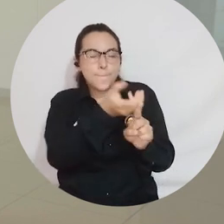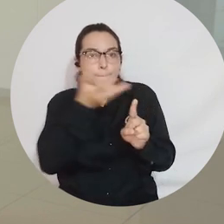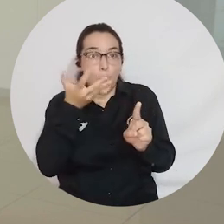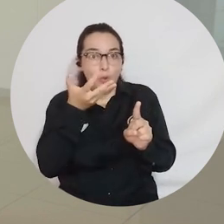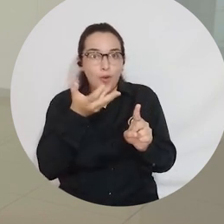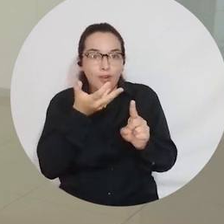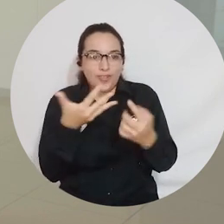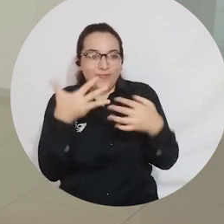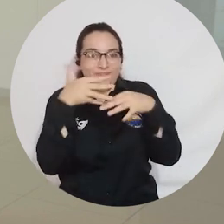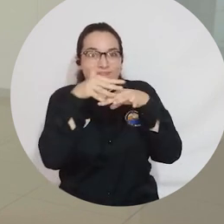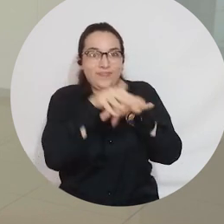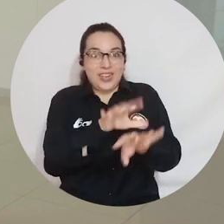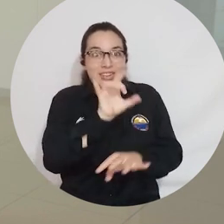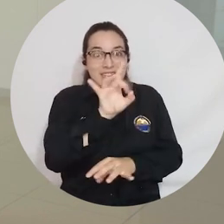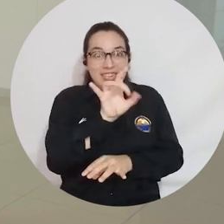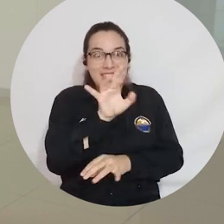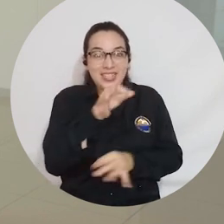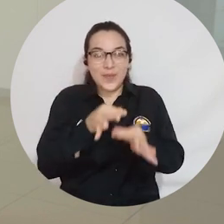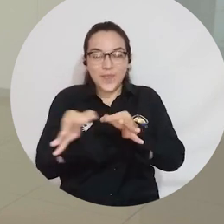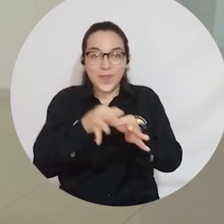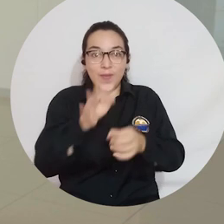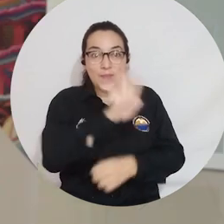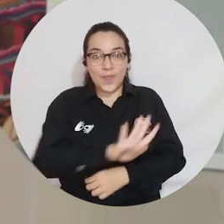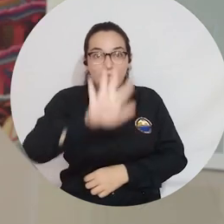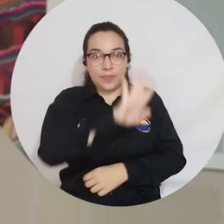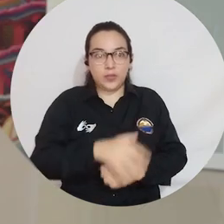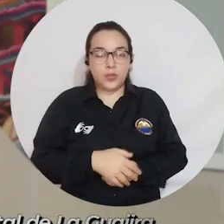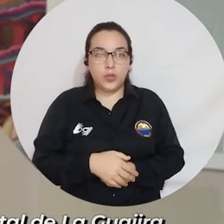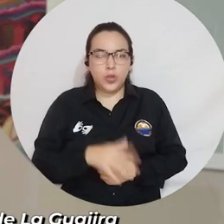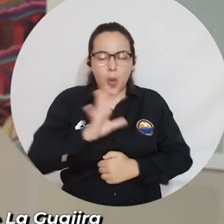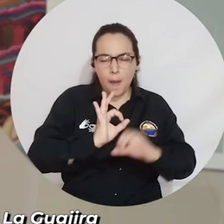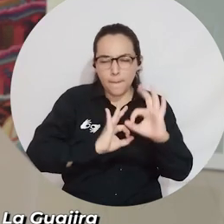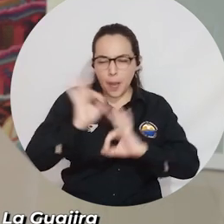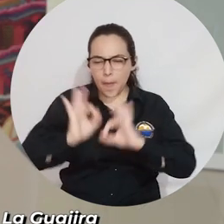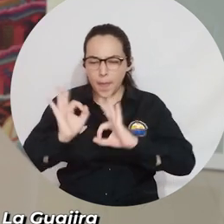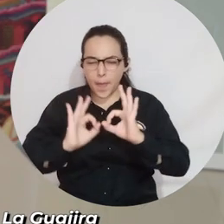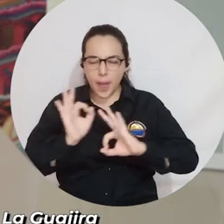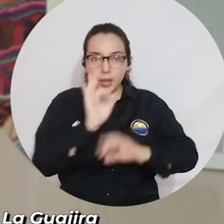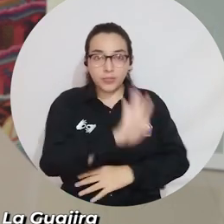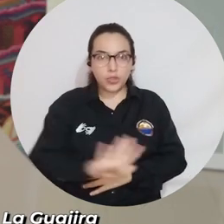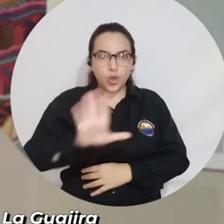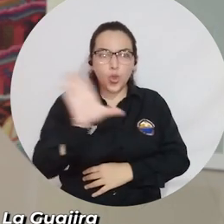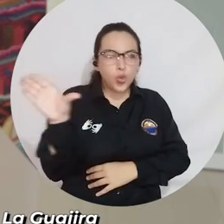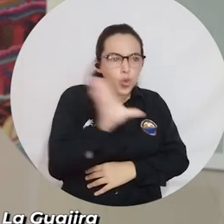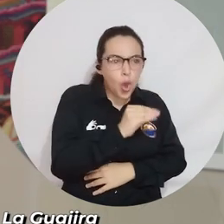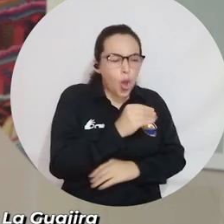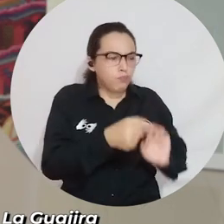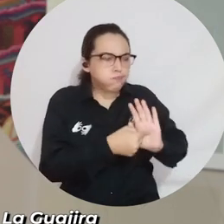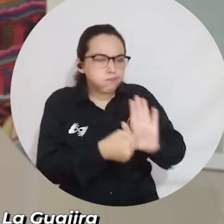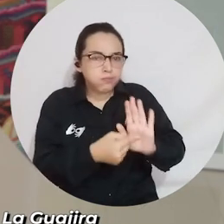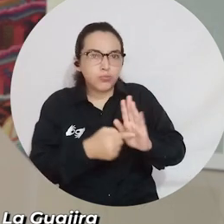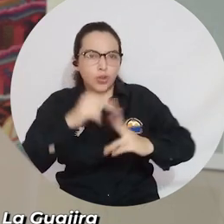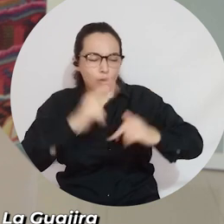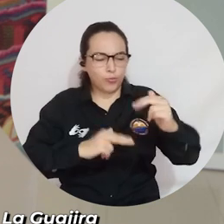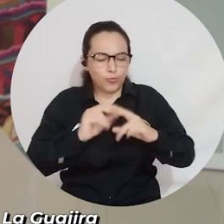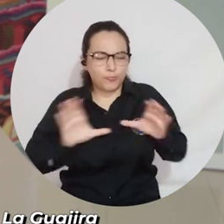una forma integral los 15 municipios del Departamento. Desde el ordenamiento territorial con todos los actores será